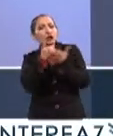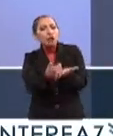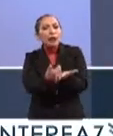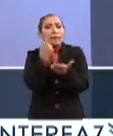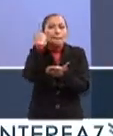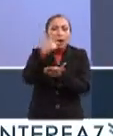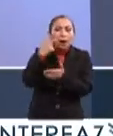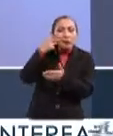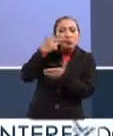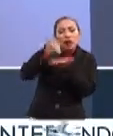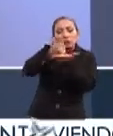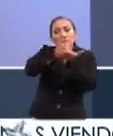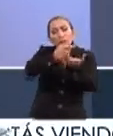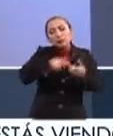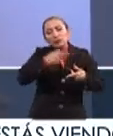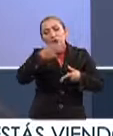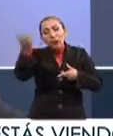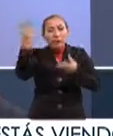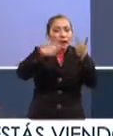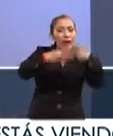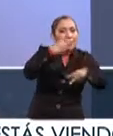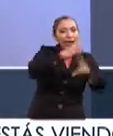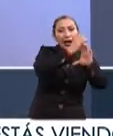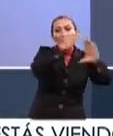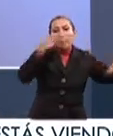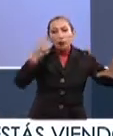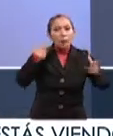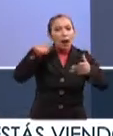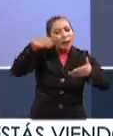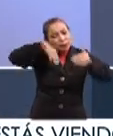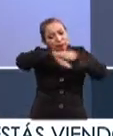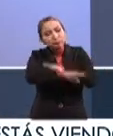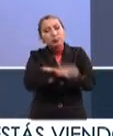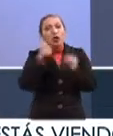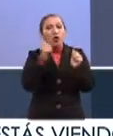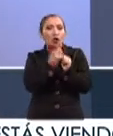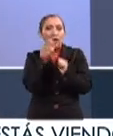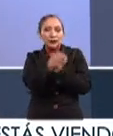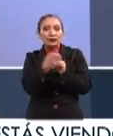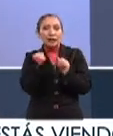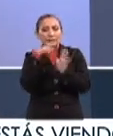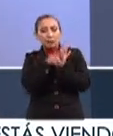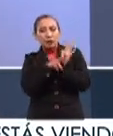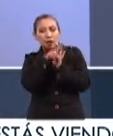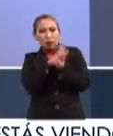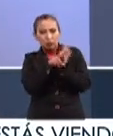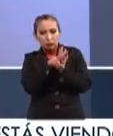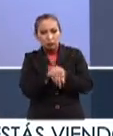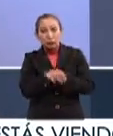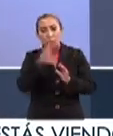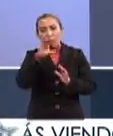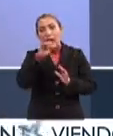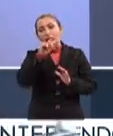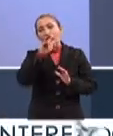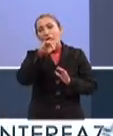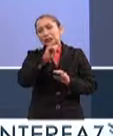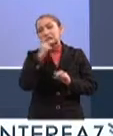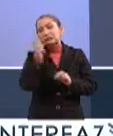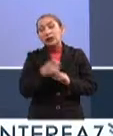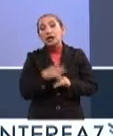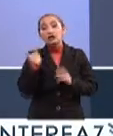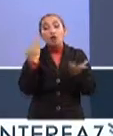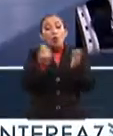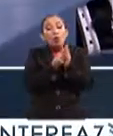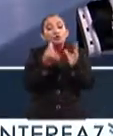a canalizar y a llevar a las personas que acuden a las unidades móviles a través de estas cápsulas, no le llamaste? Así es. Estas cápsulas